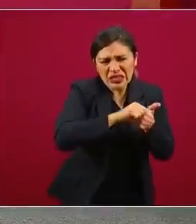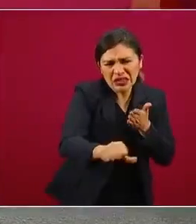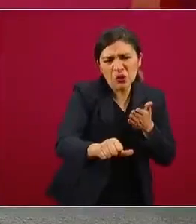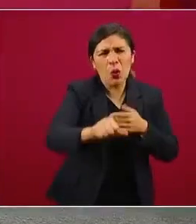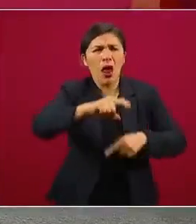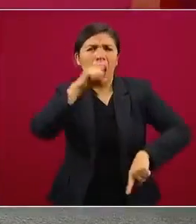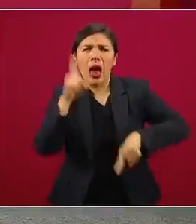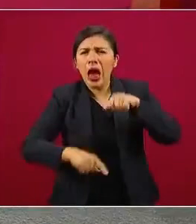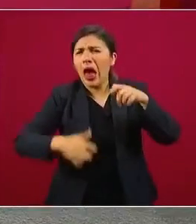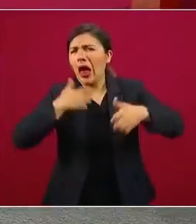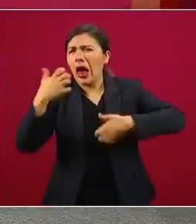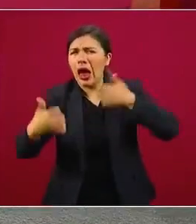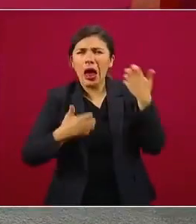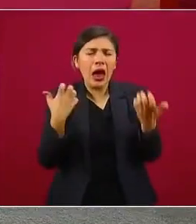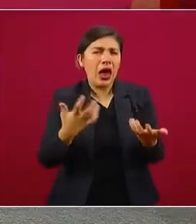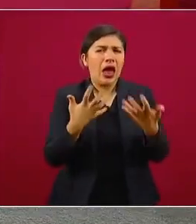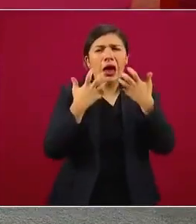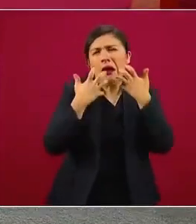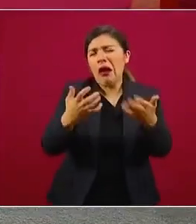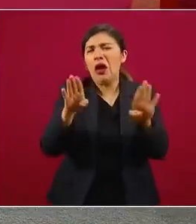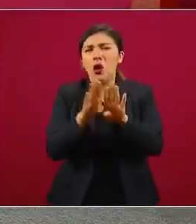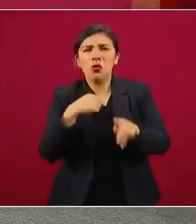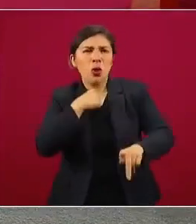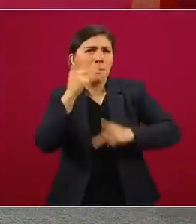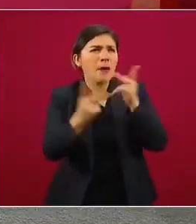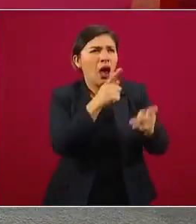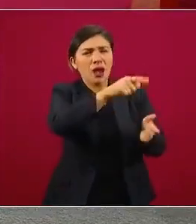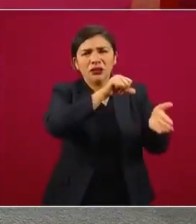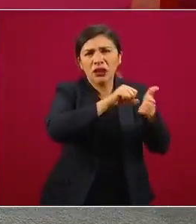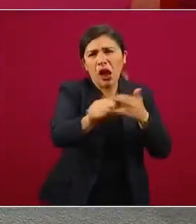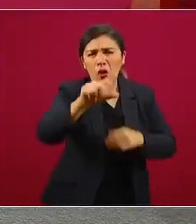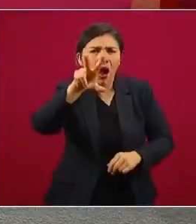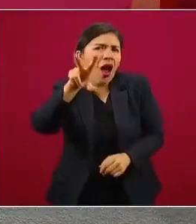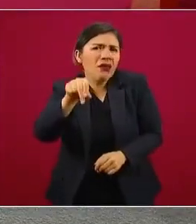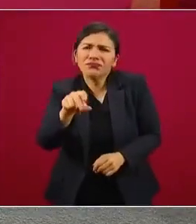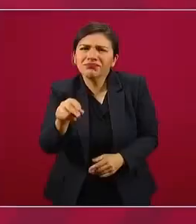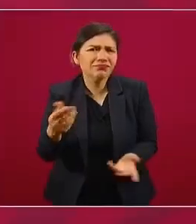estoy cuestionando, censurando.